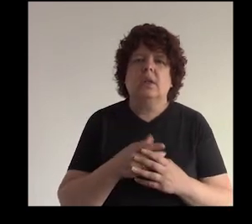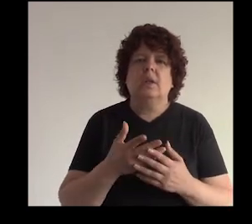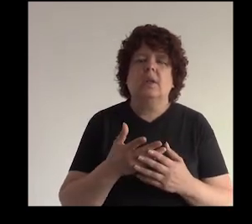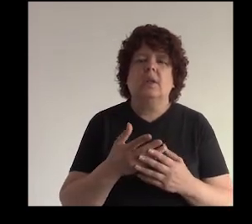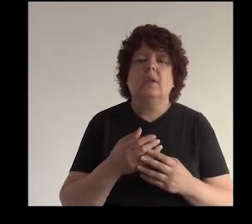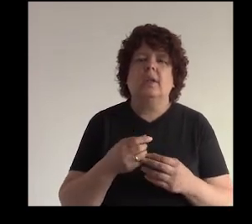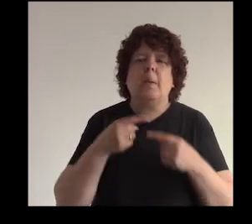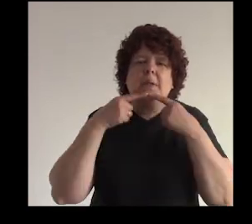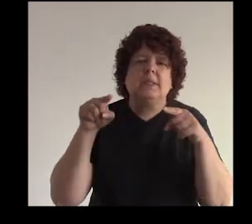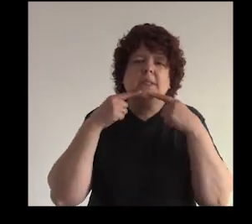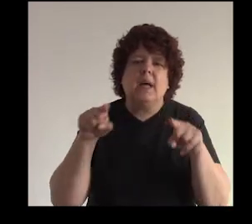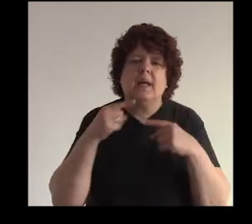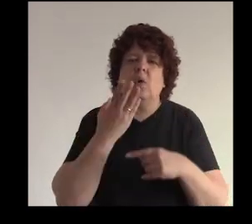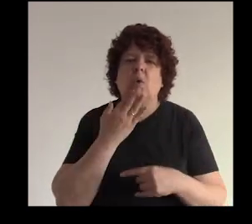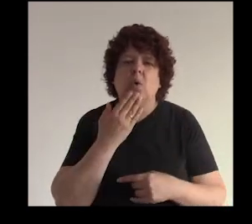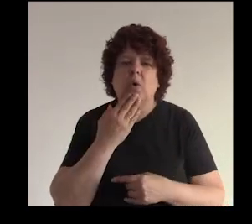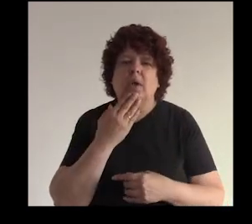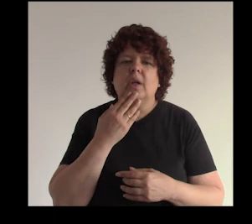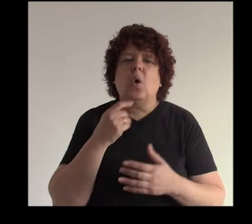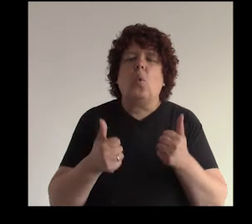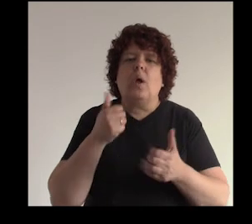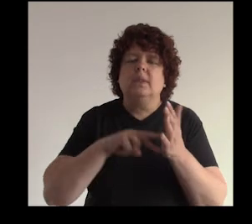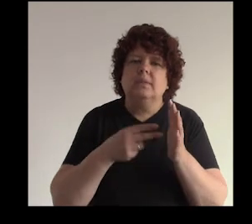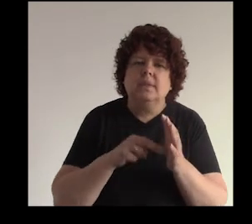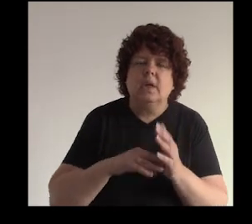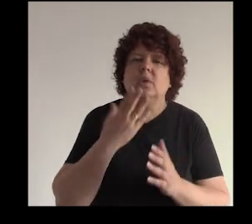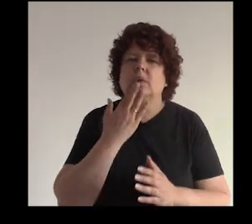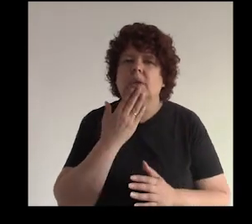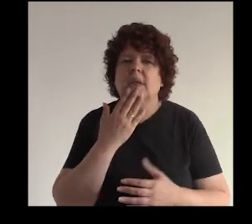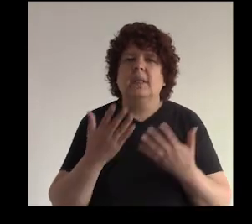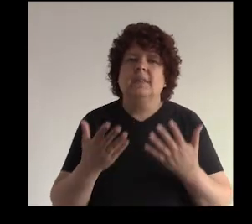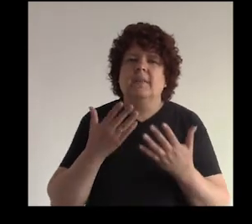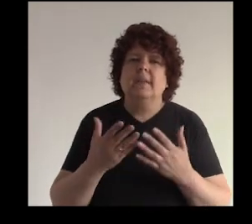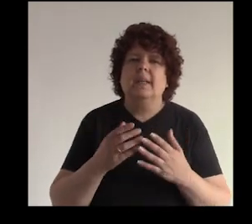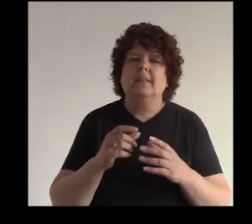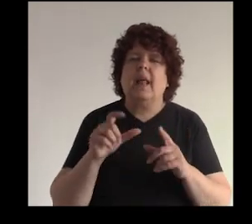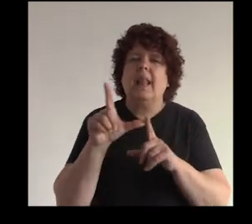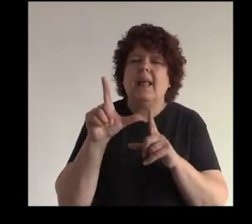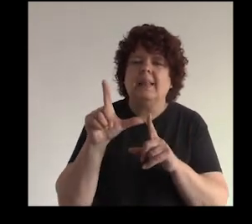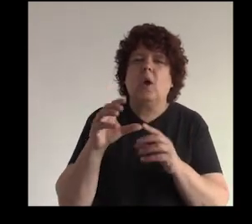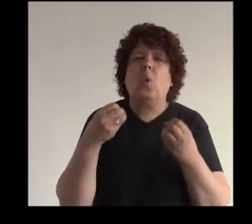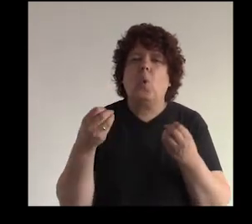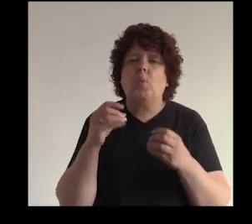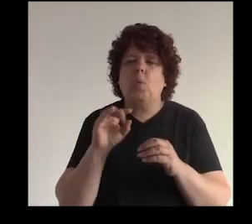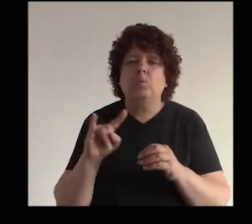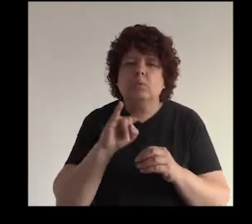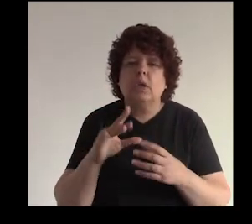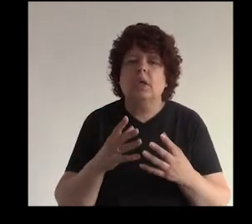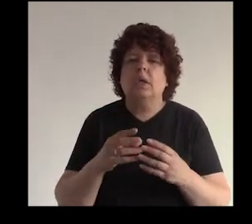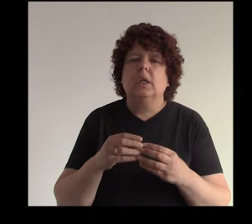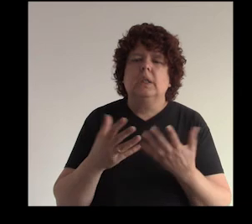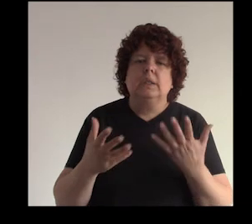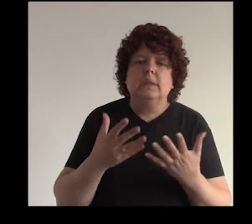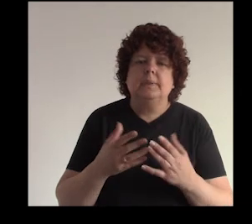mensaje de los colores qué significan los colores de repente por ahí una tipografía ¿no? en vista